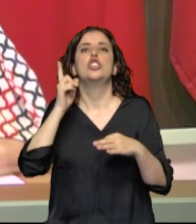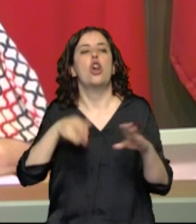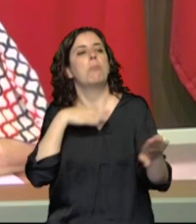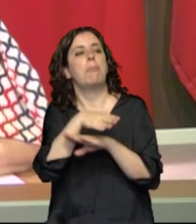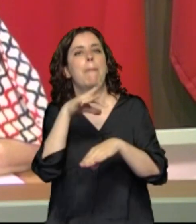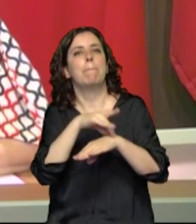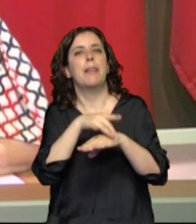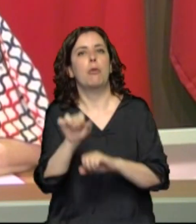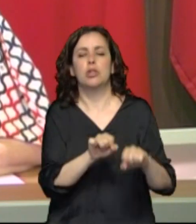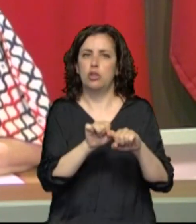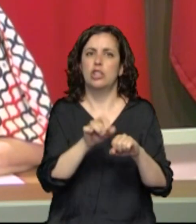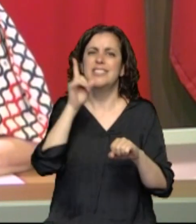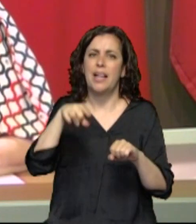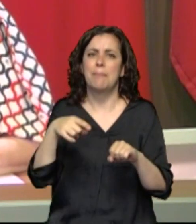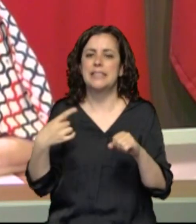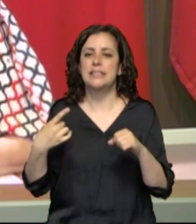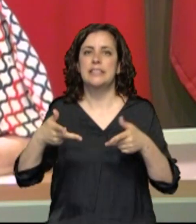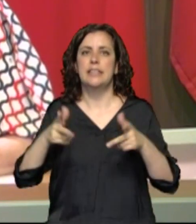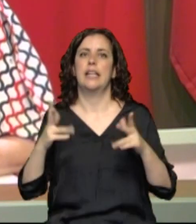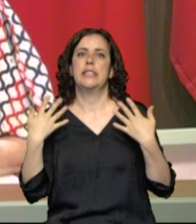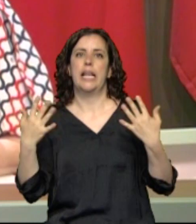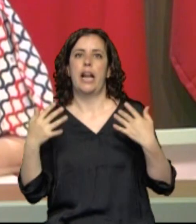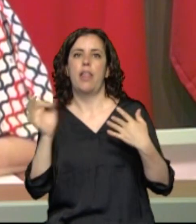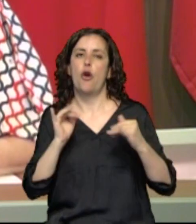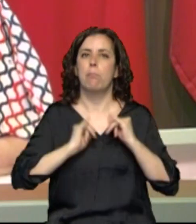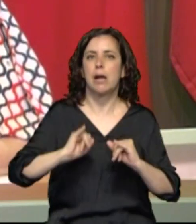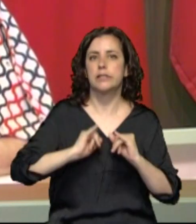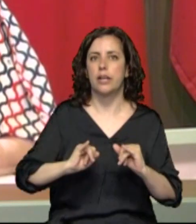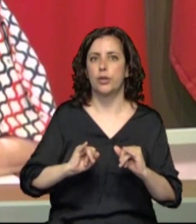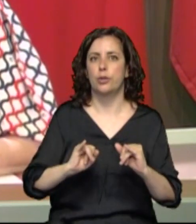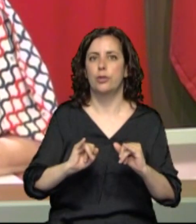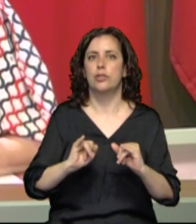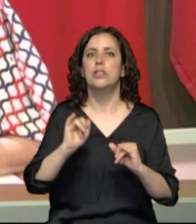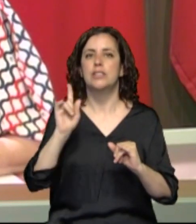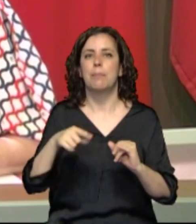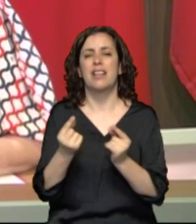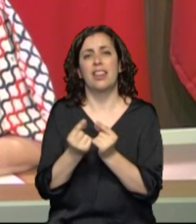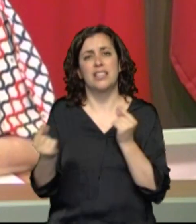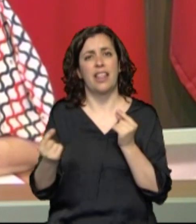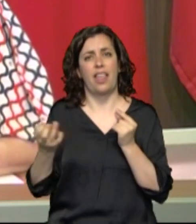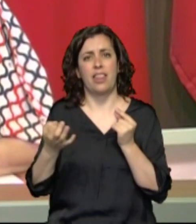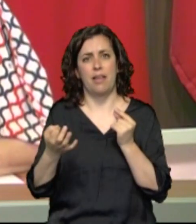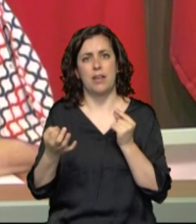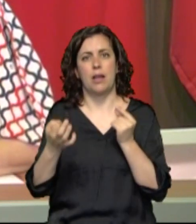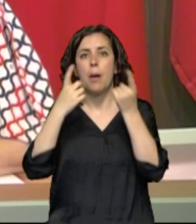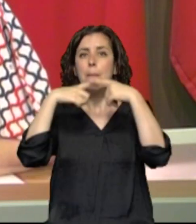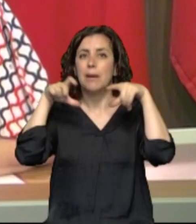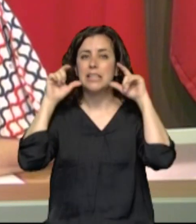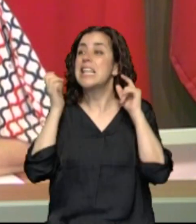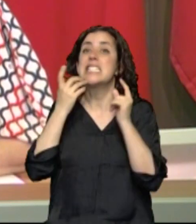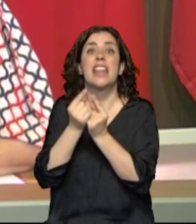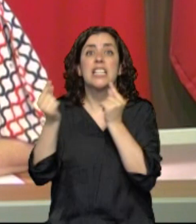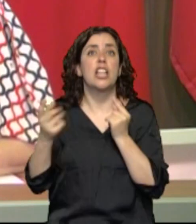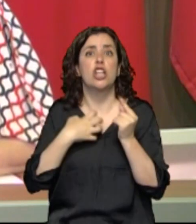a una terraza, cuando se pasea por la calle. Mantener las distancias, usar mascarilla si no se puede